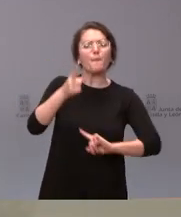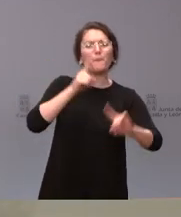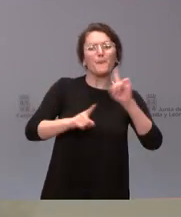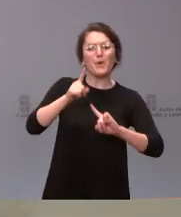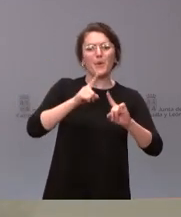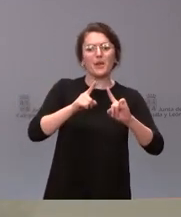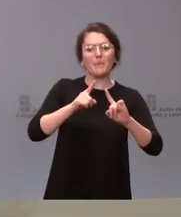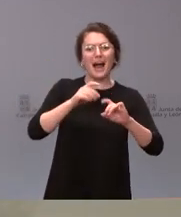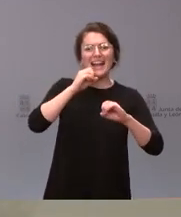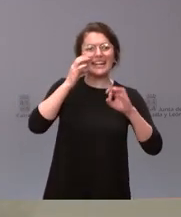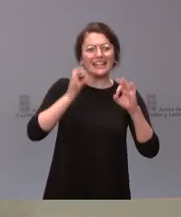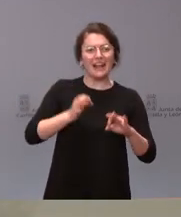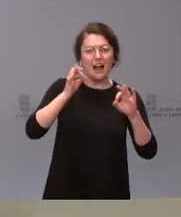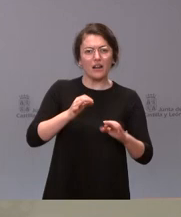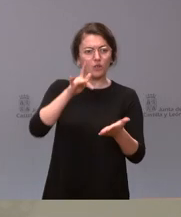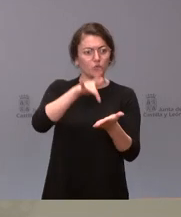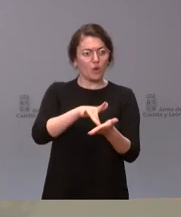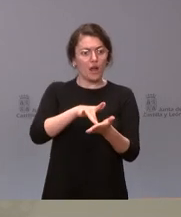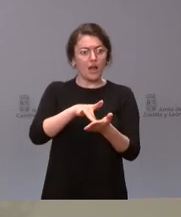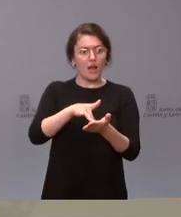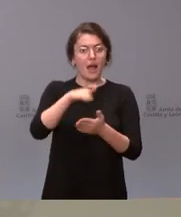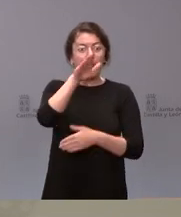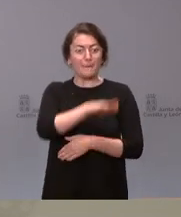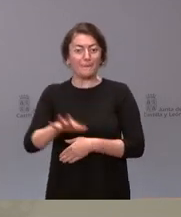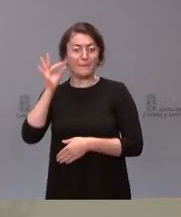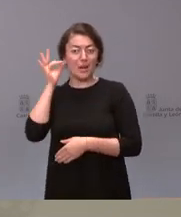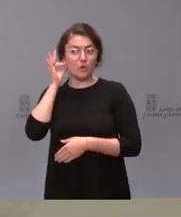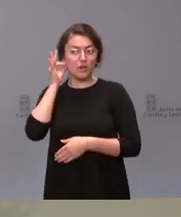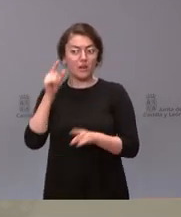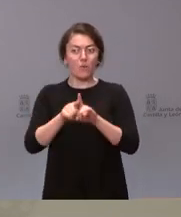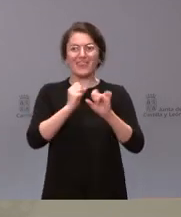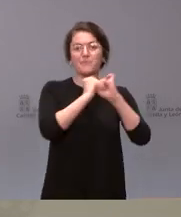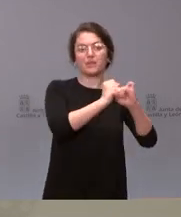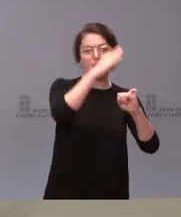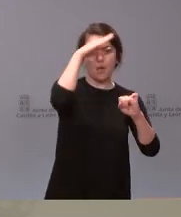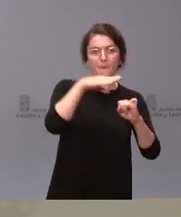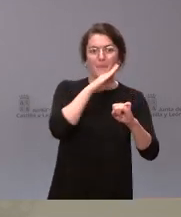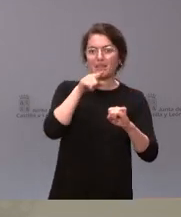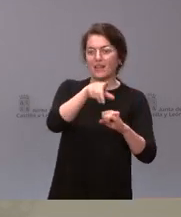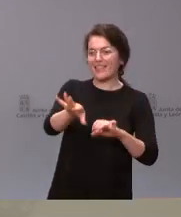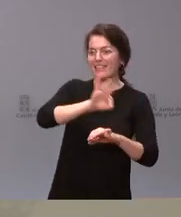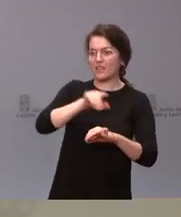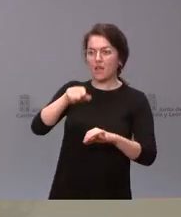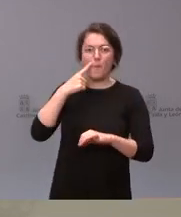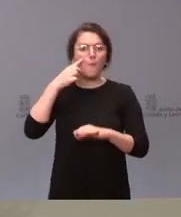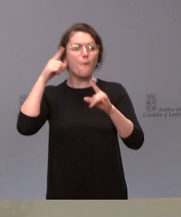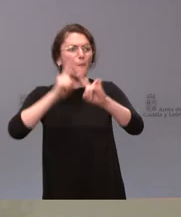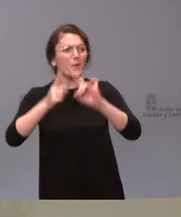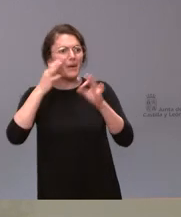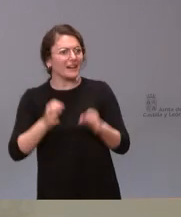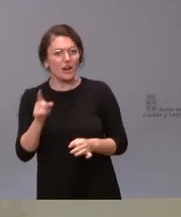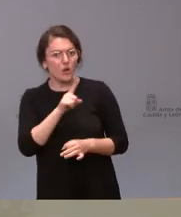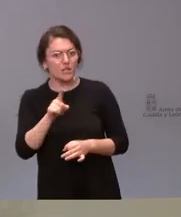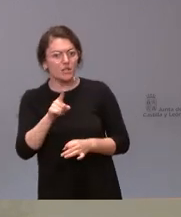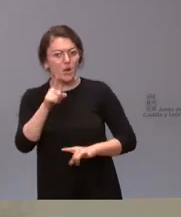menores que tengan que depender de lo que decidan sus padres sobre un embarazo? ¿No es un problema real que las mujeres